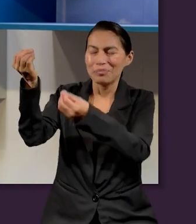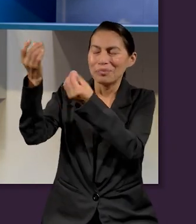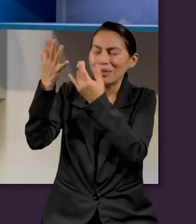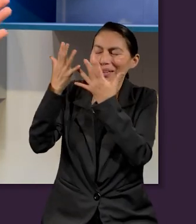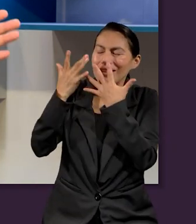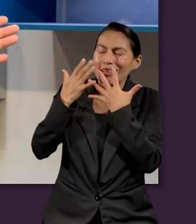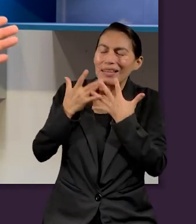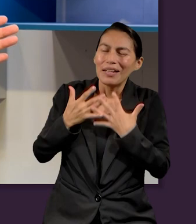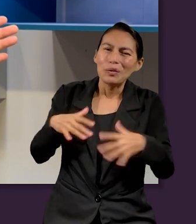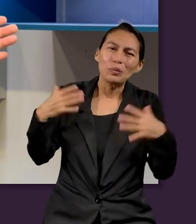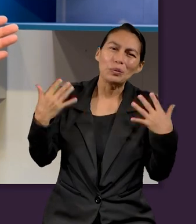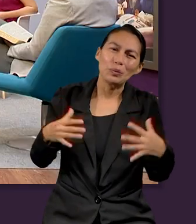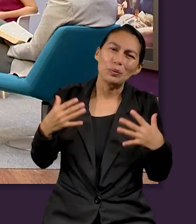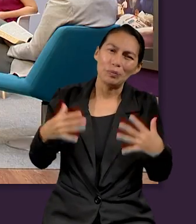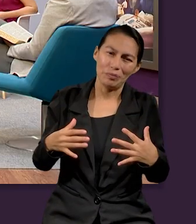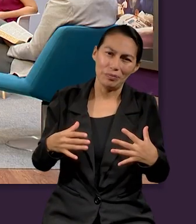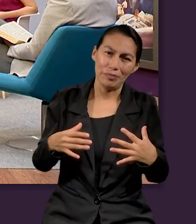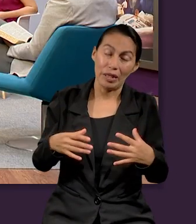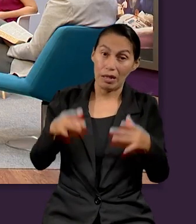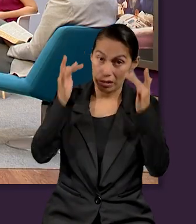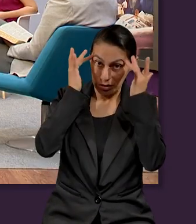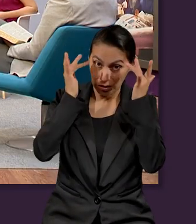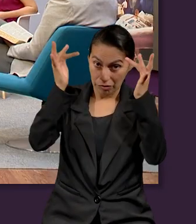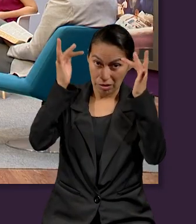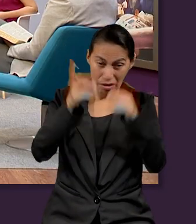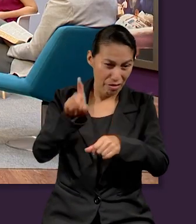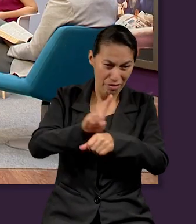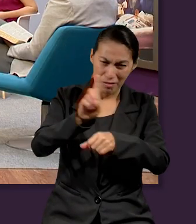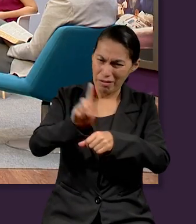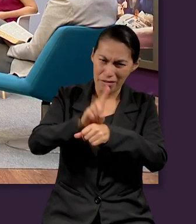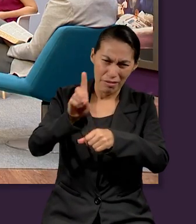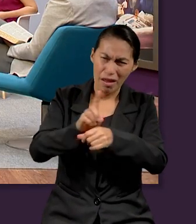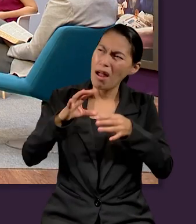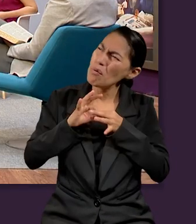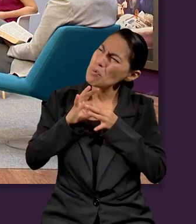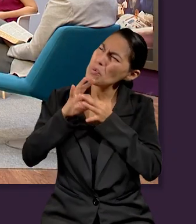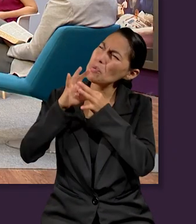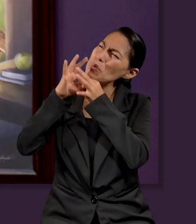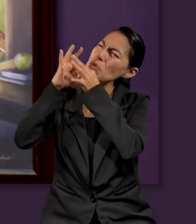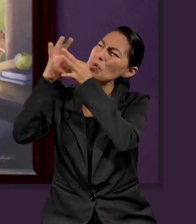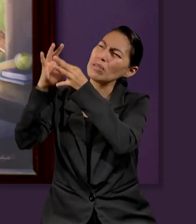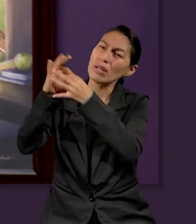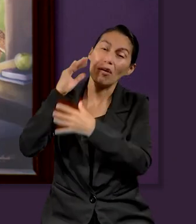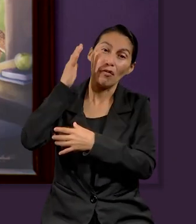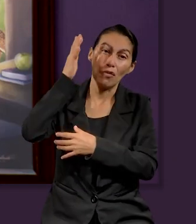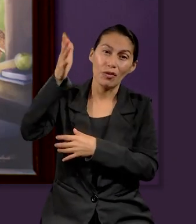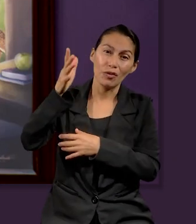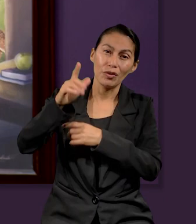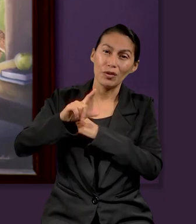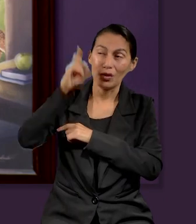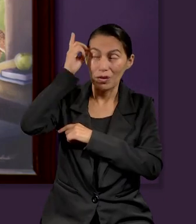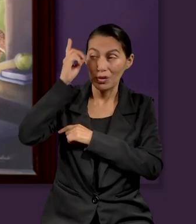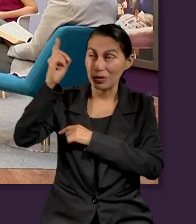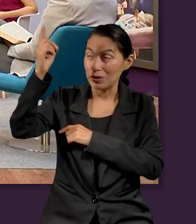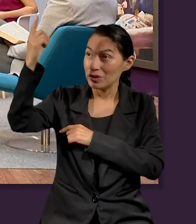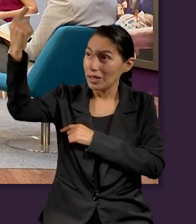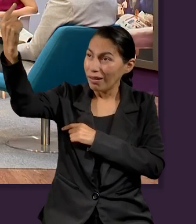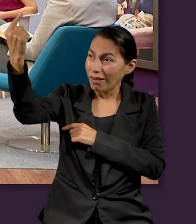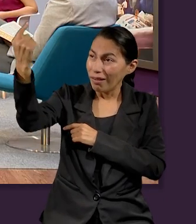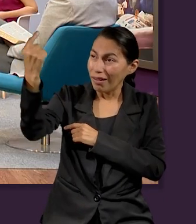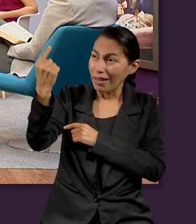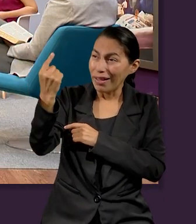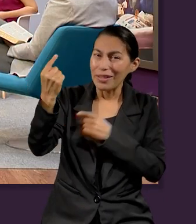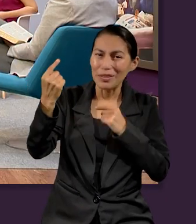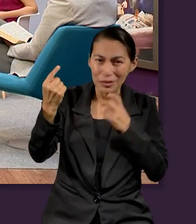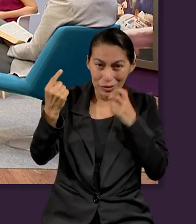momento. La santificación es toda la vida. Llega un momento en que seremos glorificados. Cuando